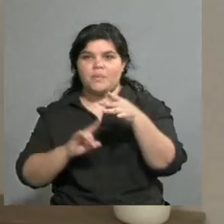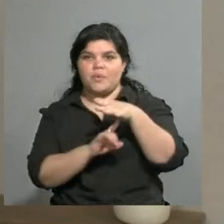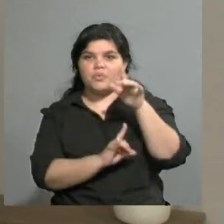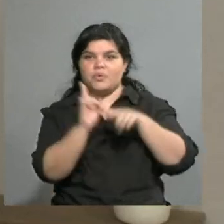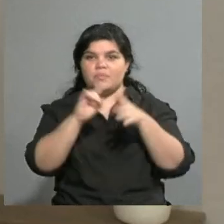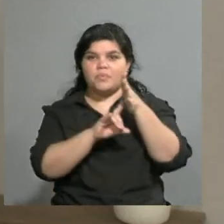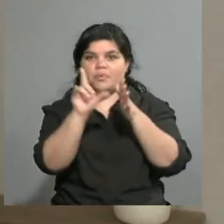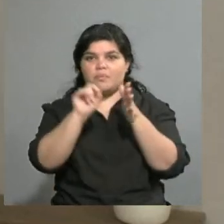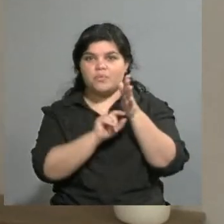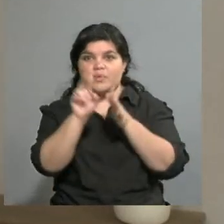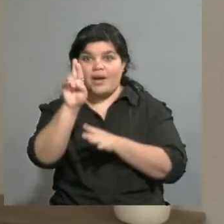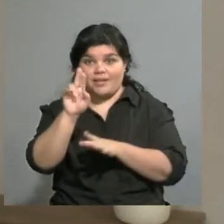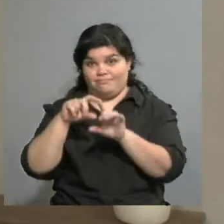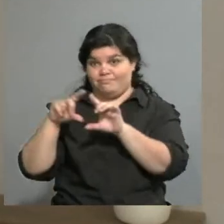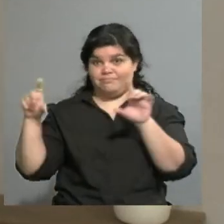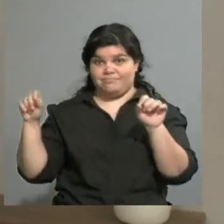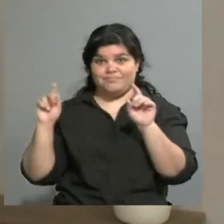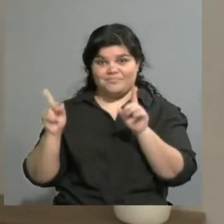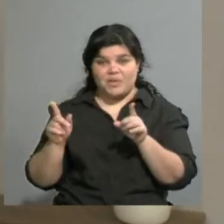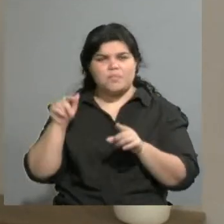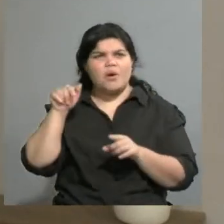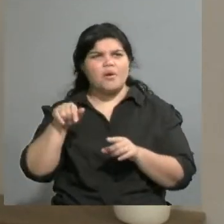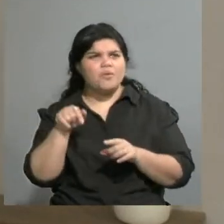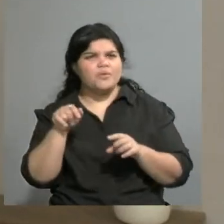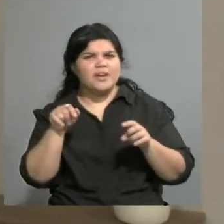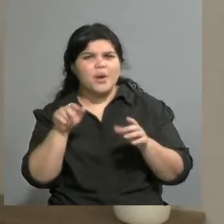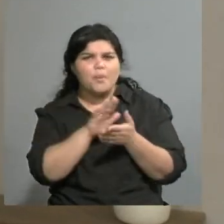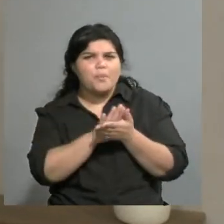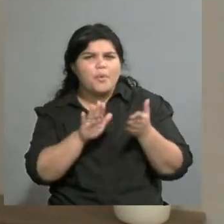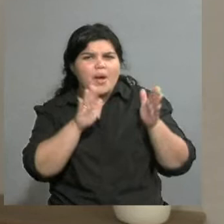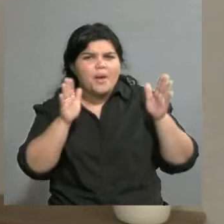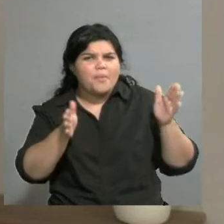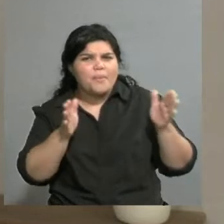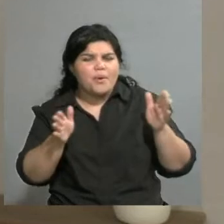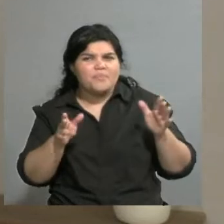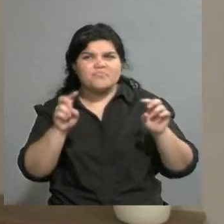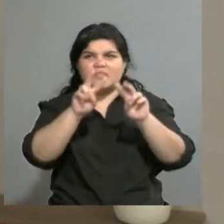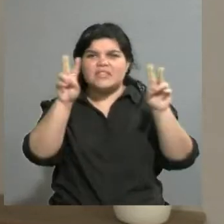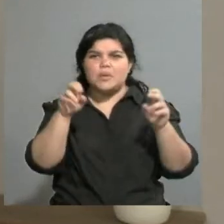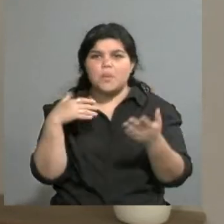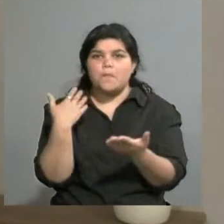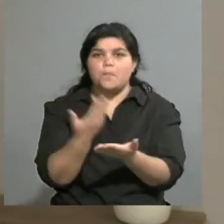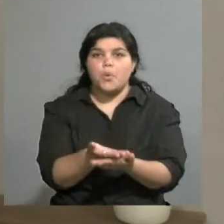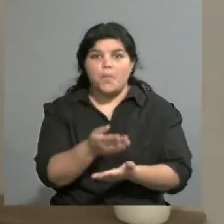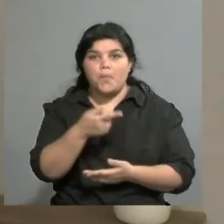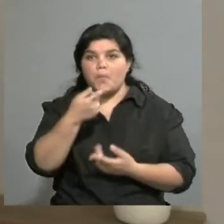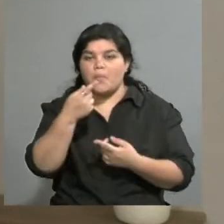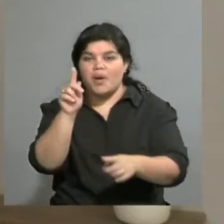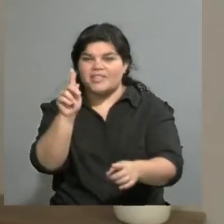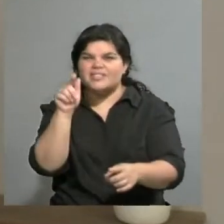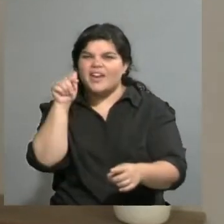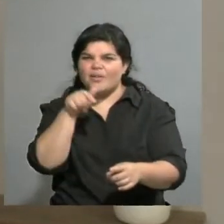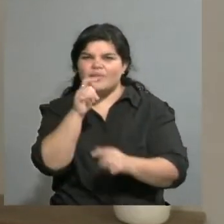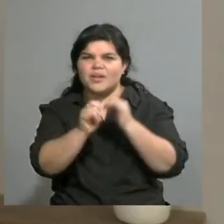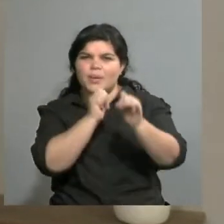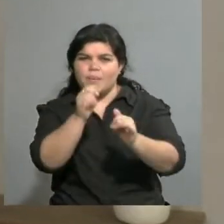Vamos a tener una propuesta absolutamente diferente. Lo digo así porque estuve, obviamente, leyendo sobre esto que